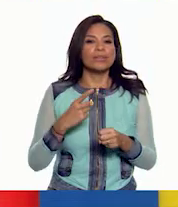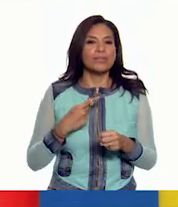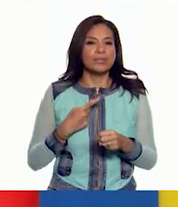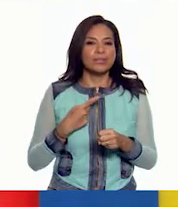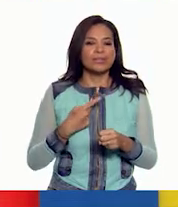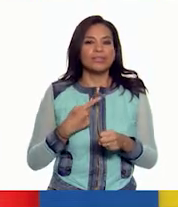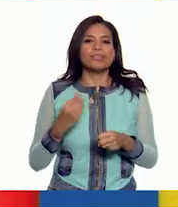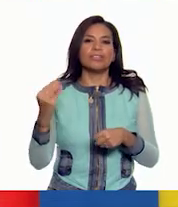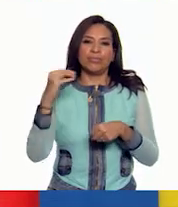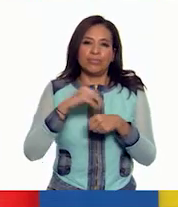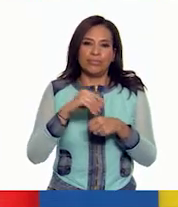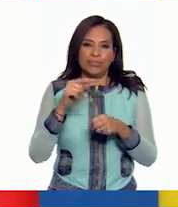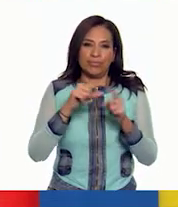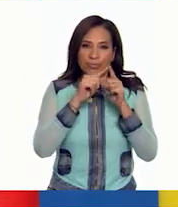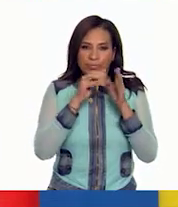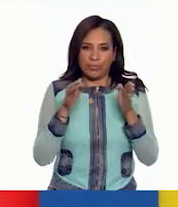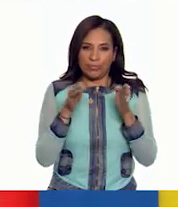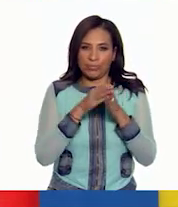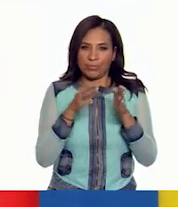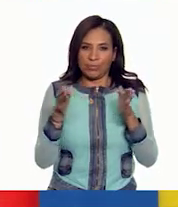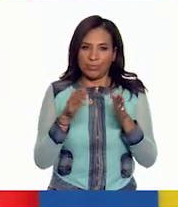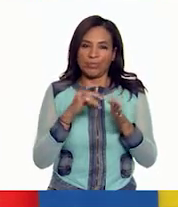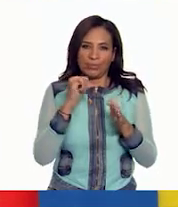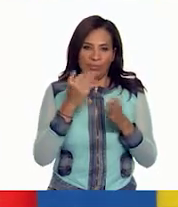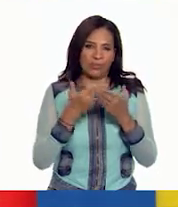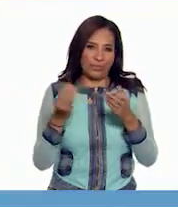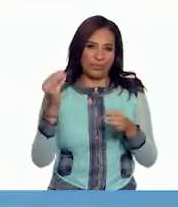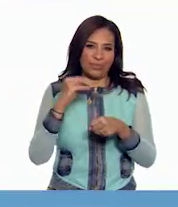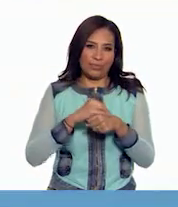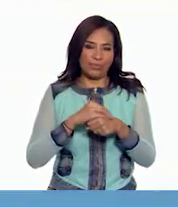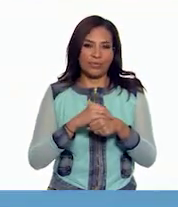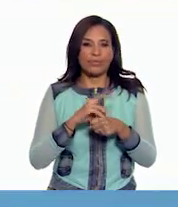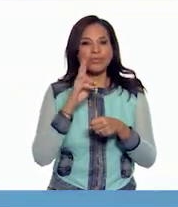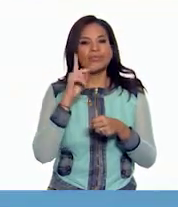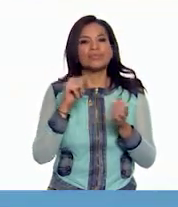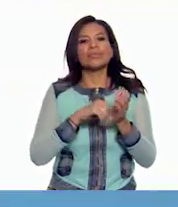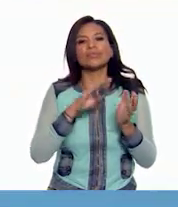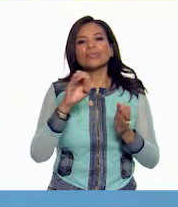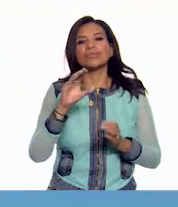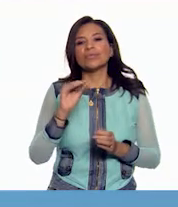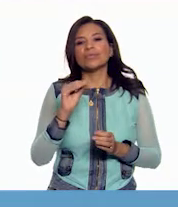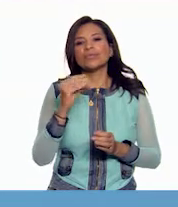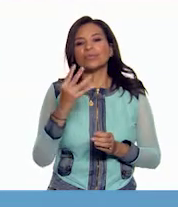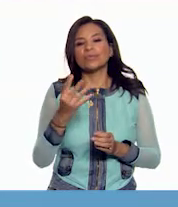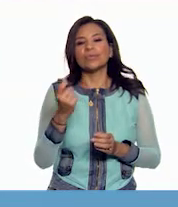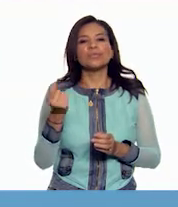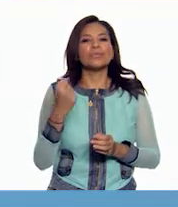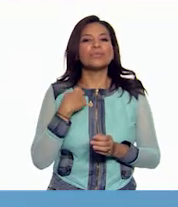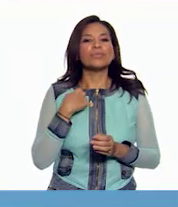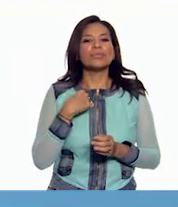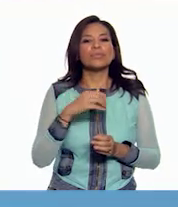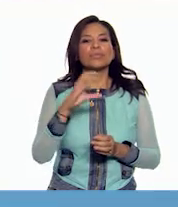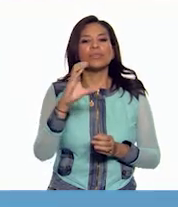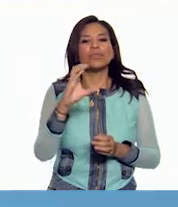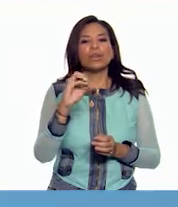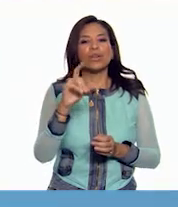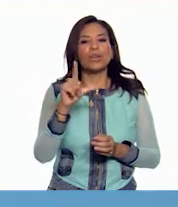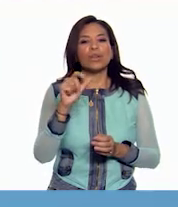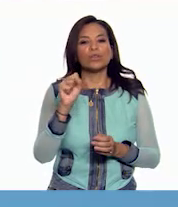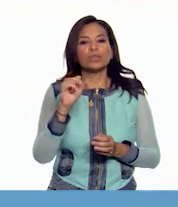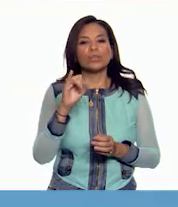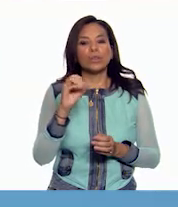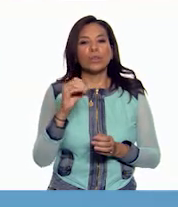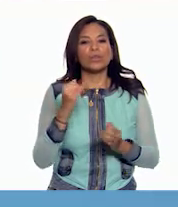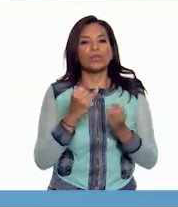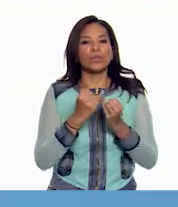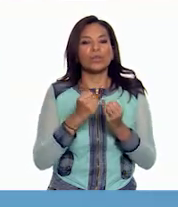de agregarlo también a la línea del tiempo, ¿te parece? Adelante. Agreguemos 1994, asesinato de Colosio y también